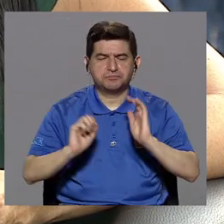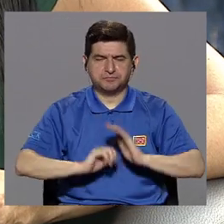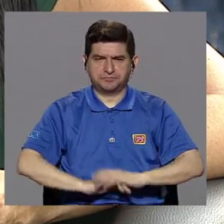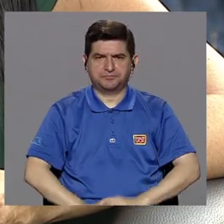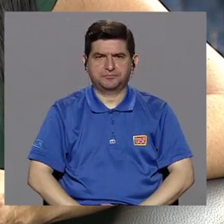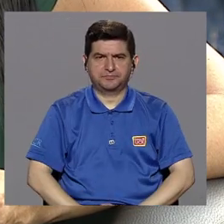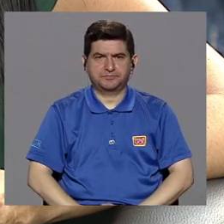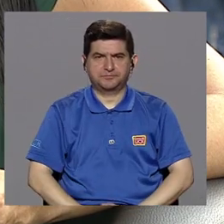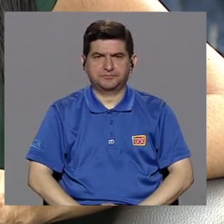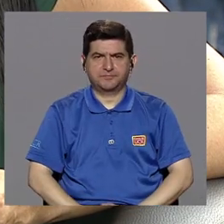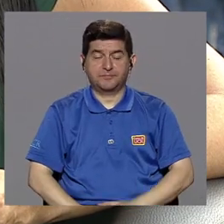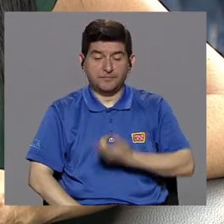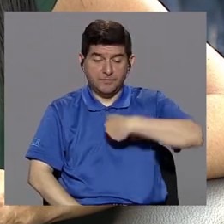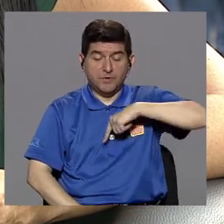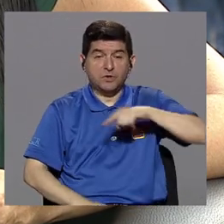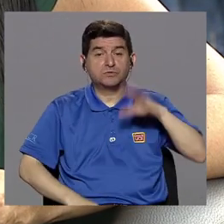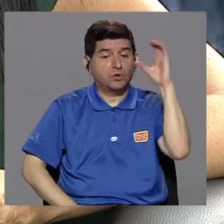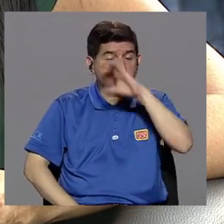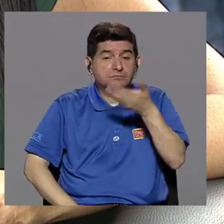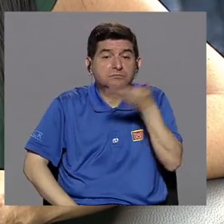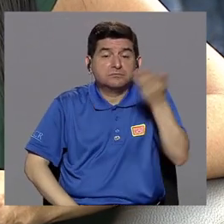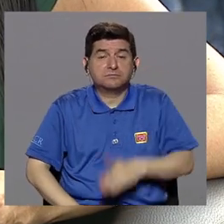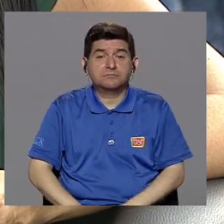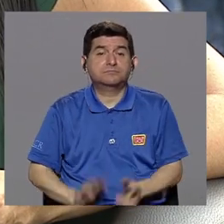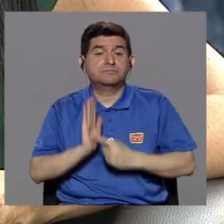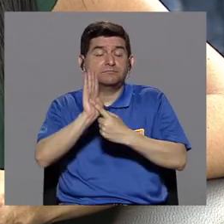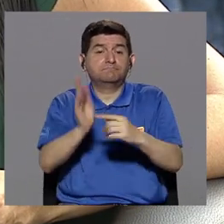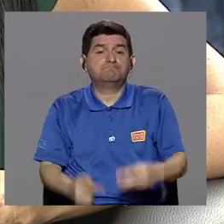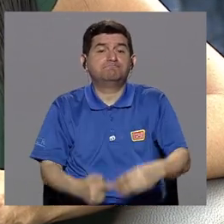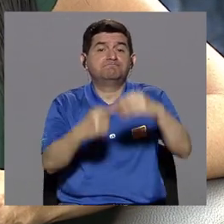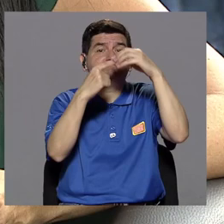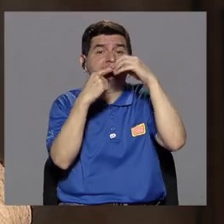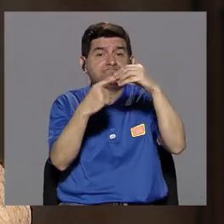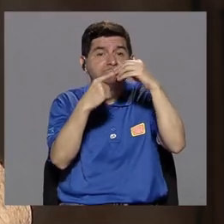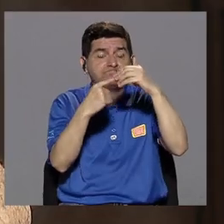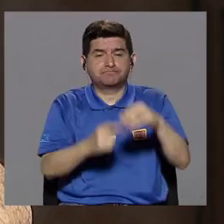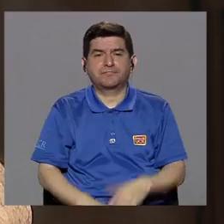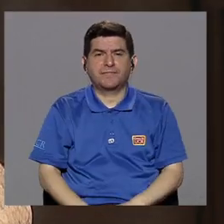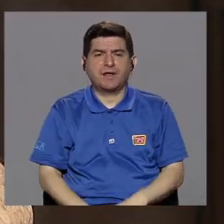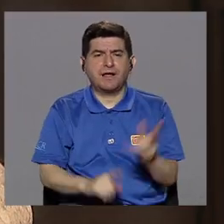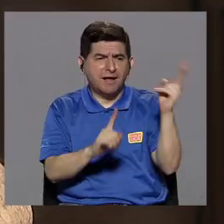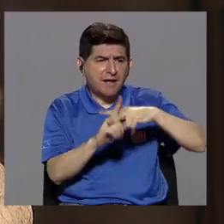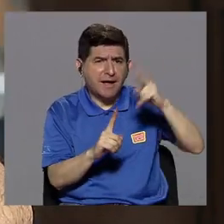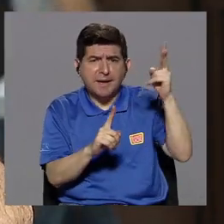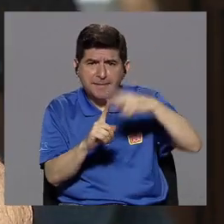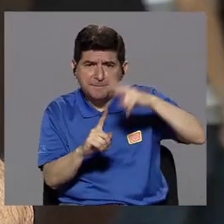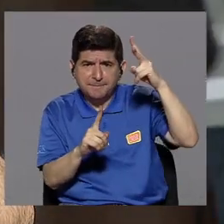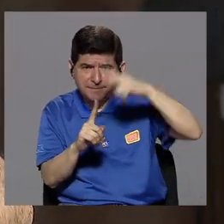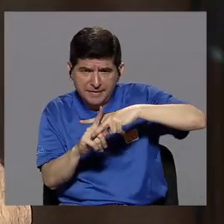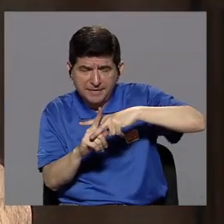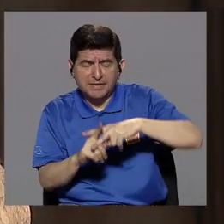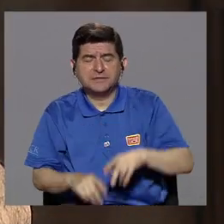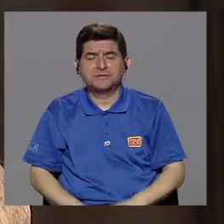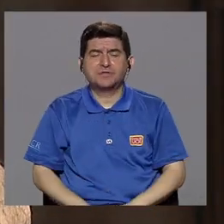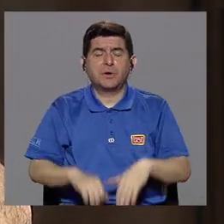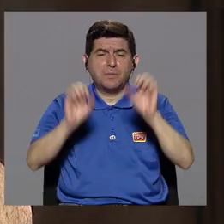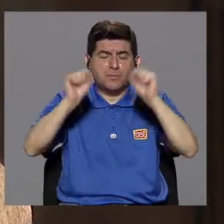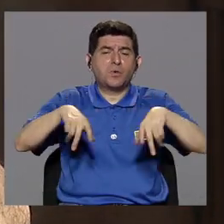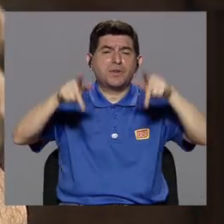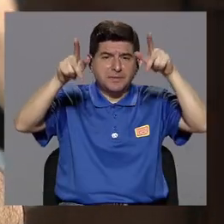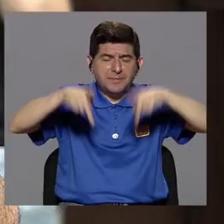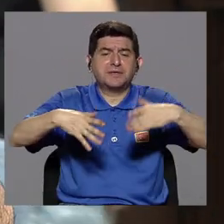Y justamente lo que buscamos es destacar principalmente las aplicaciones que las personas